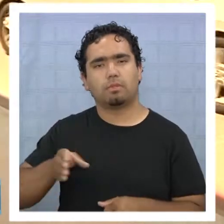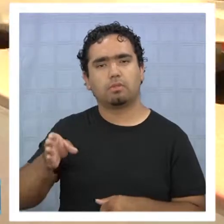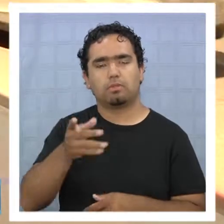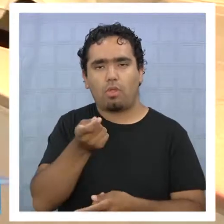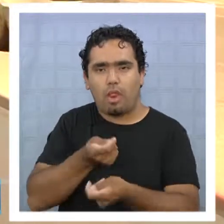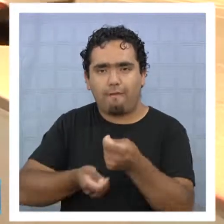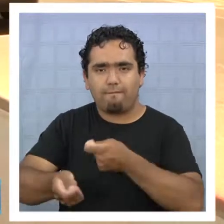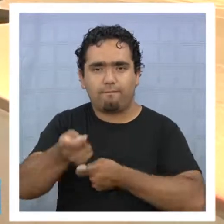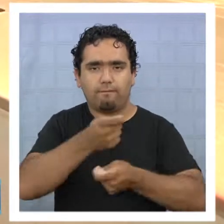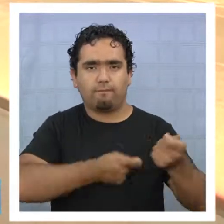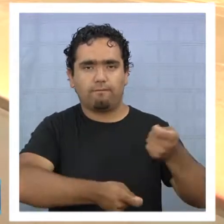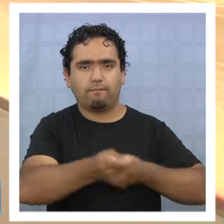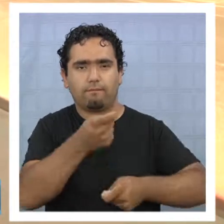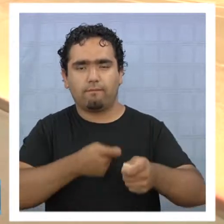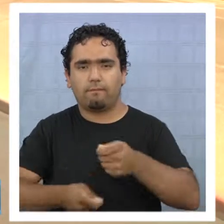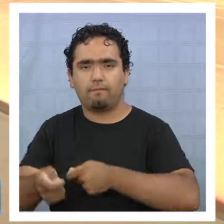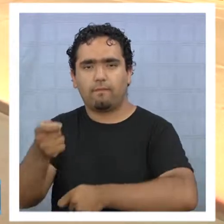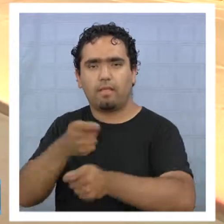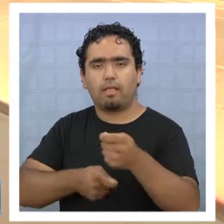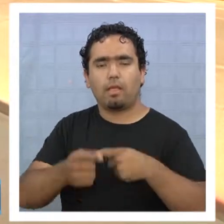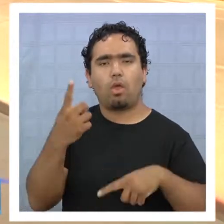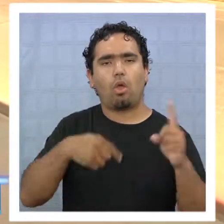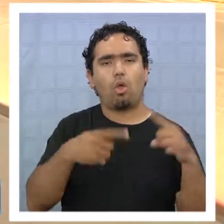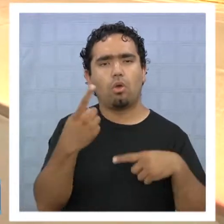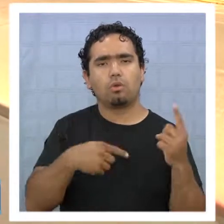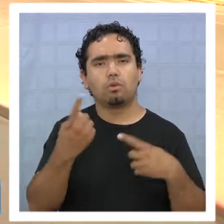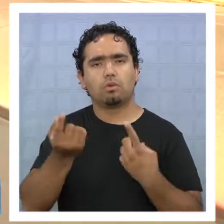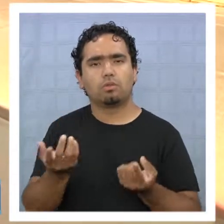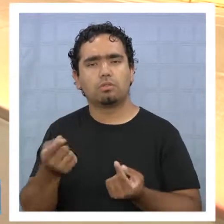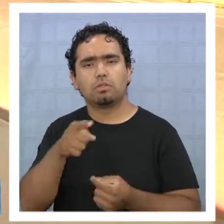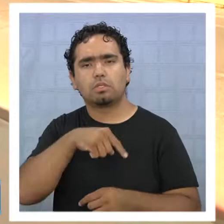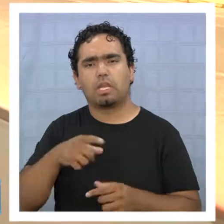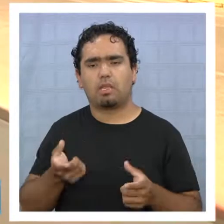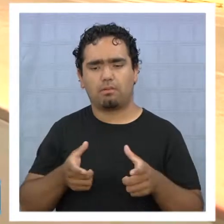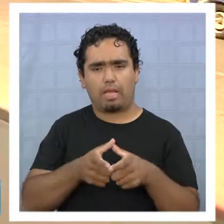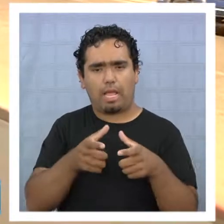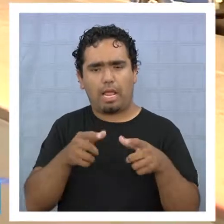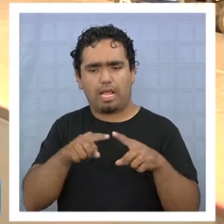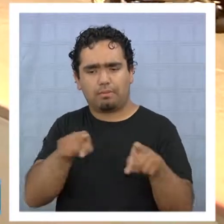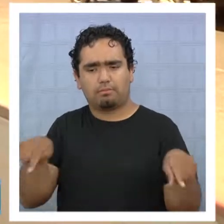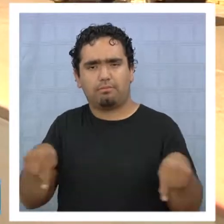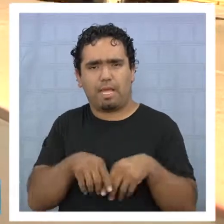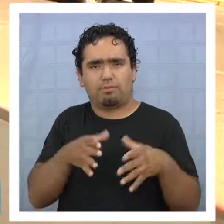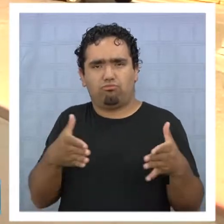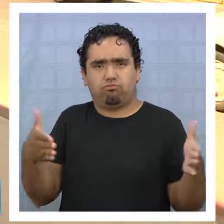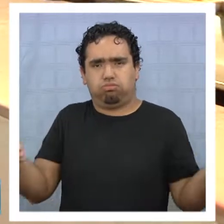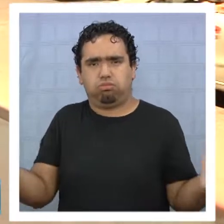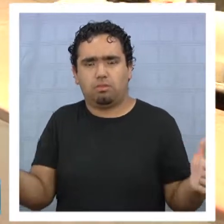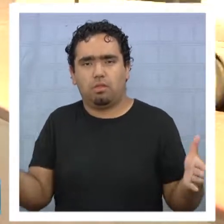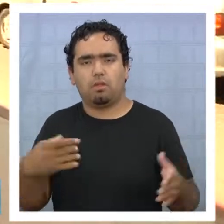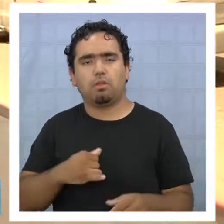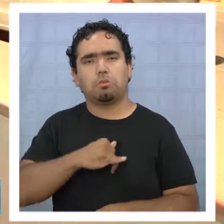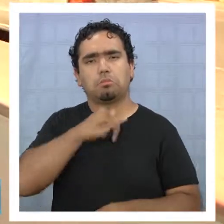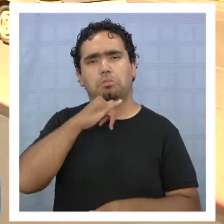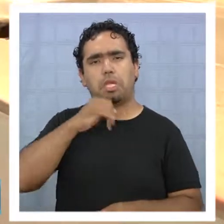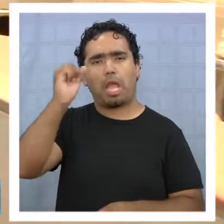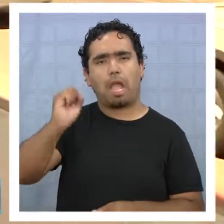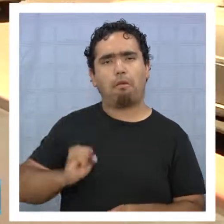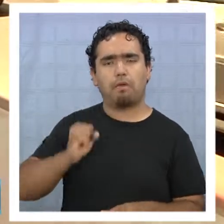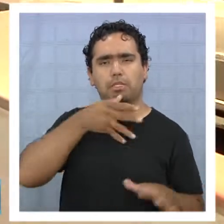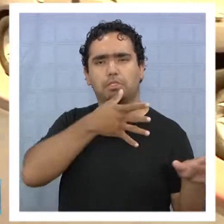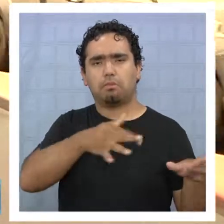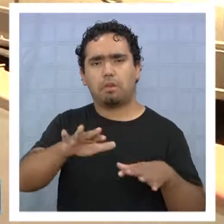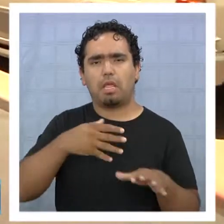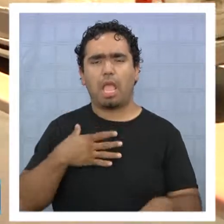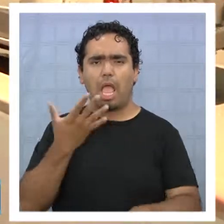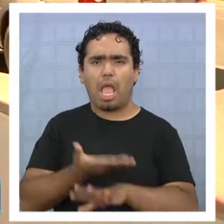gente que está vendiendo algunas cuestiones que ocupan gran espacio. Por lo tanto, no sé si en